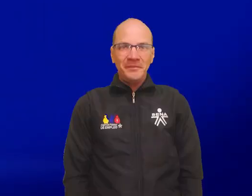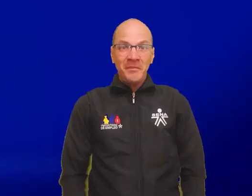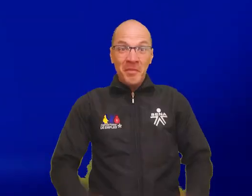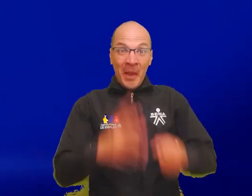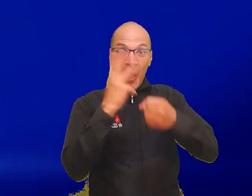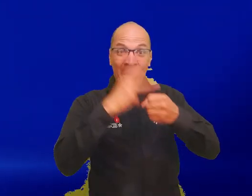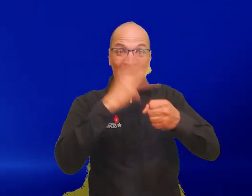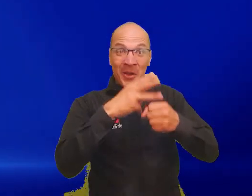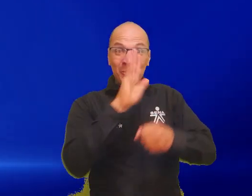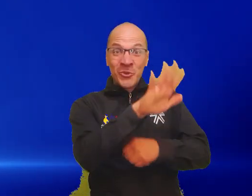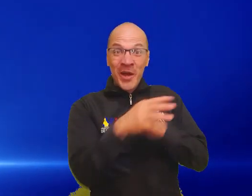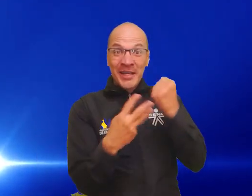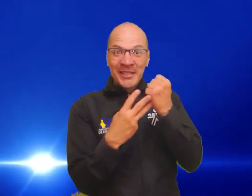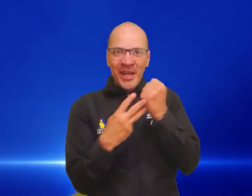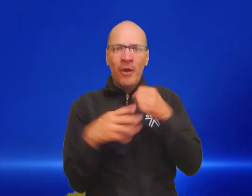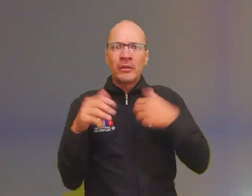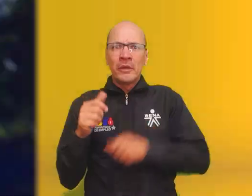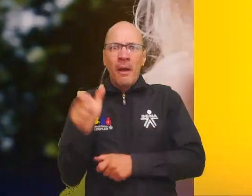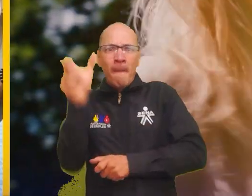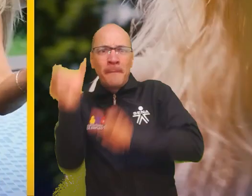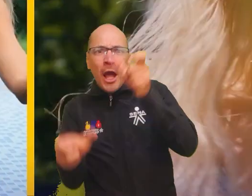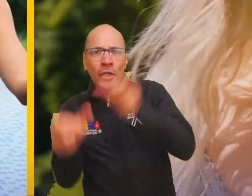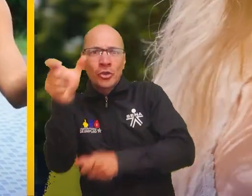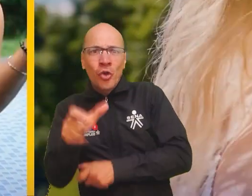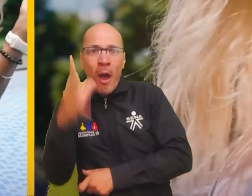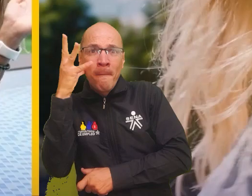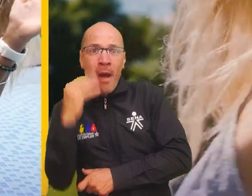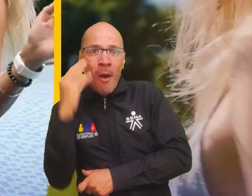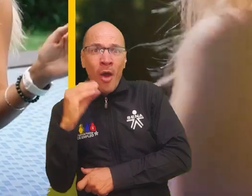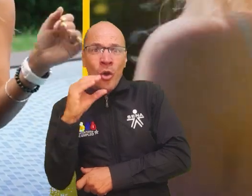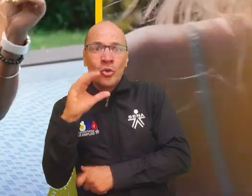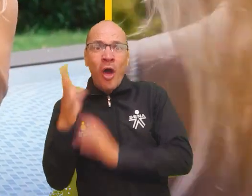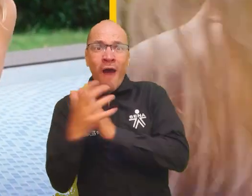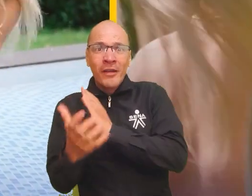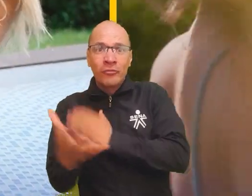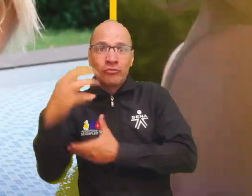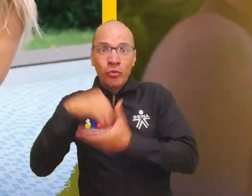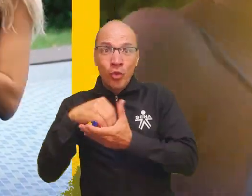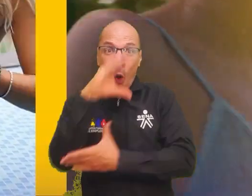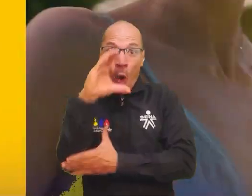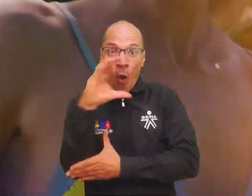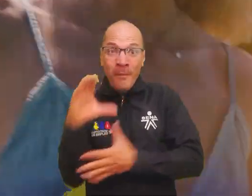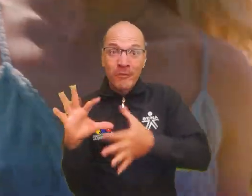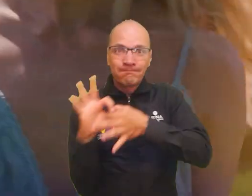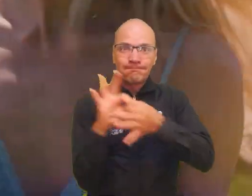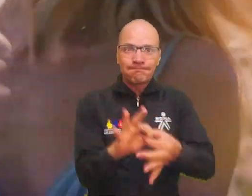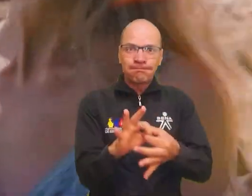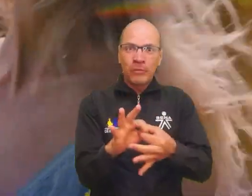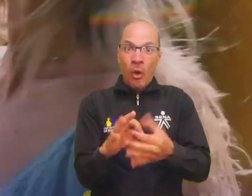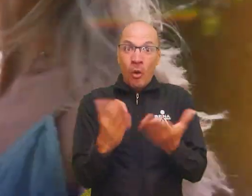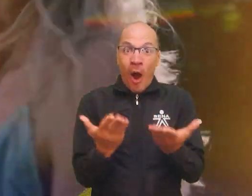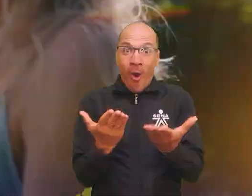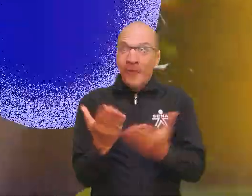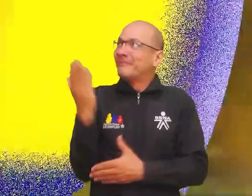En la Agencia Pública de Empleo Sena, conectamos el talento de los colombianos y por esto,